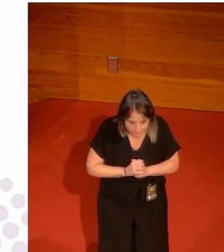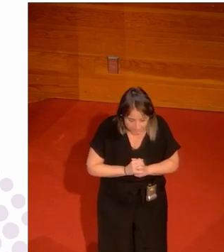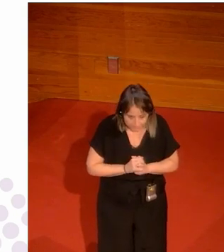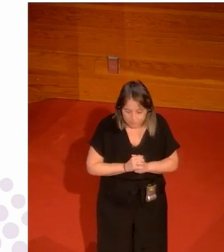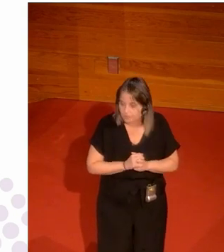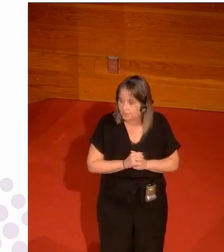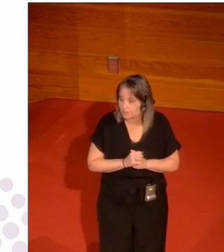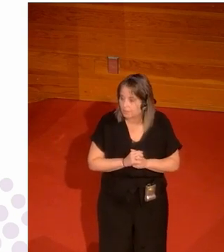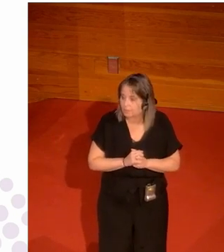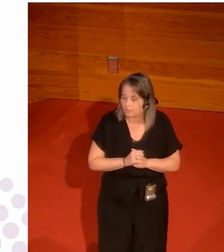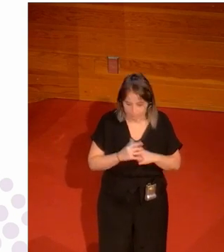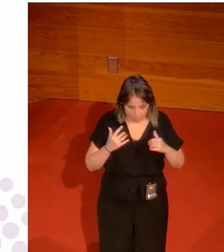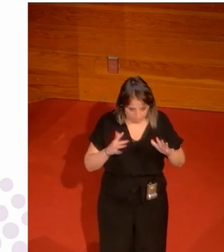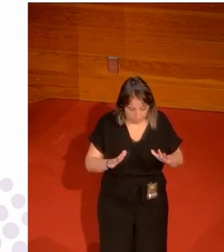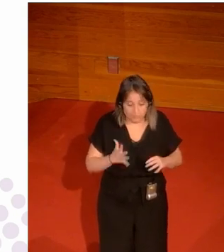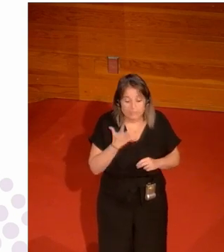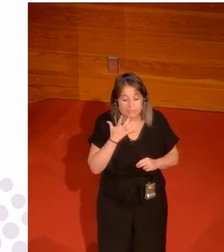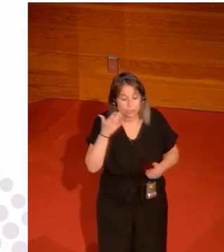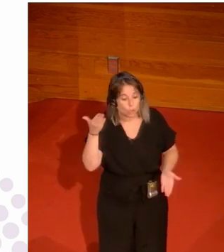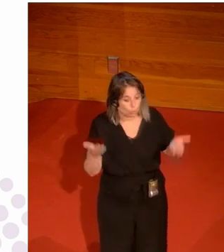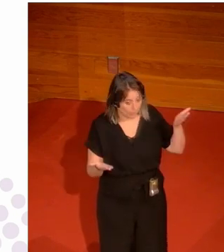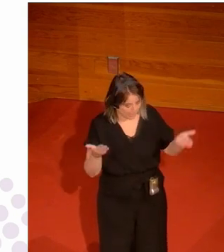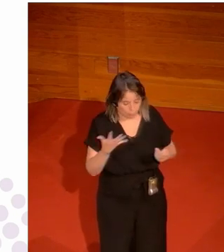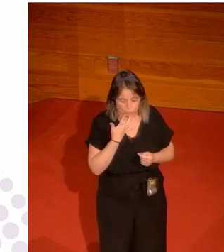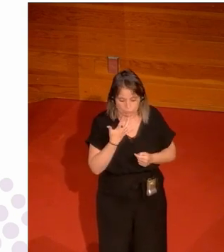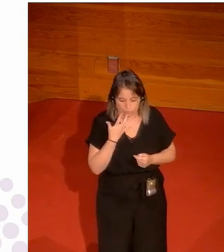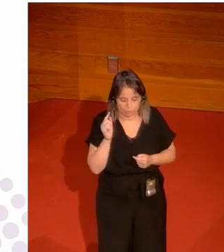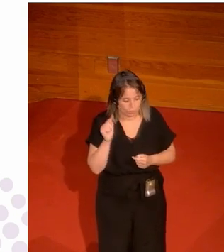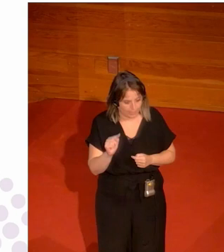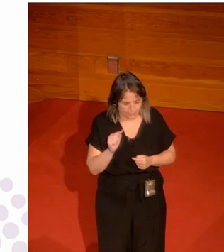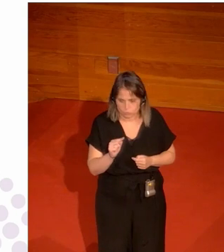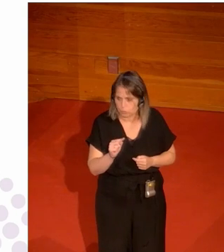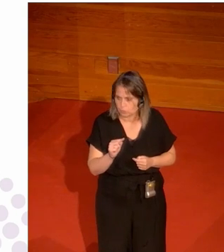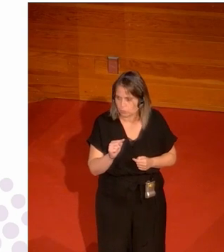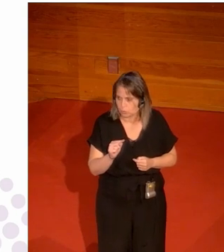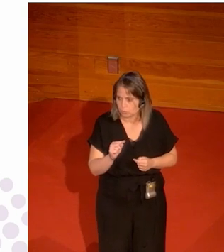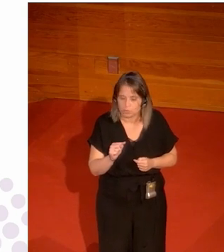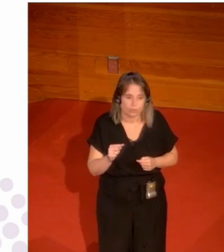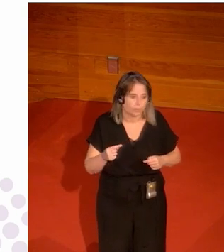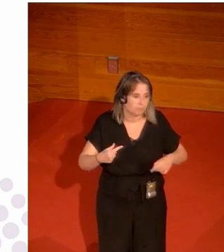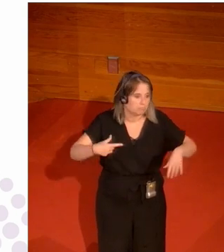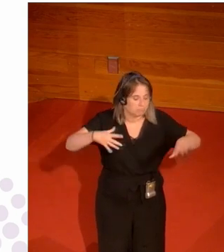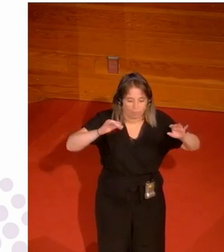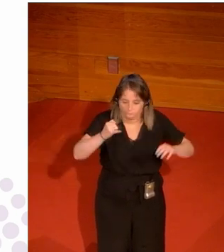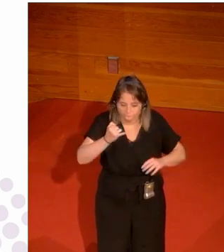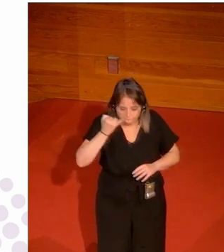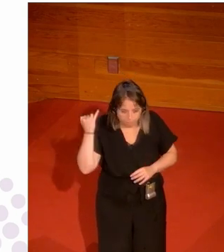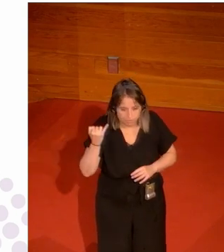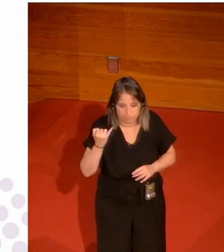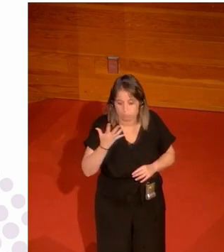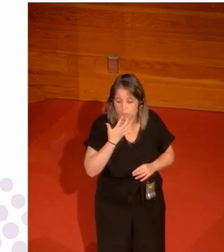donde lo haya flagrante donde lo haya porque si comparamos eso absolutamente que pasó como algo que ni existió con la